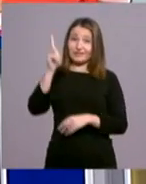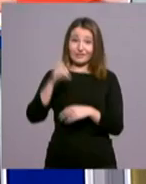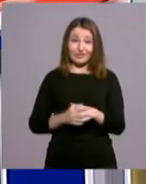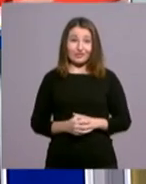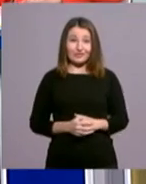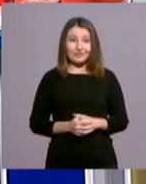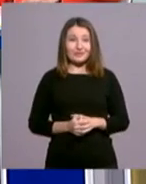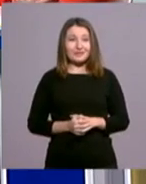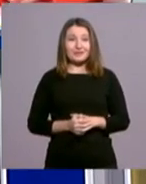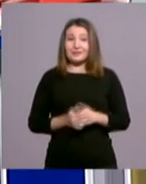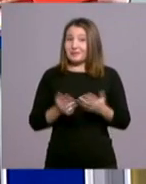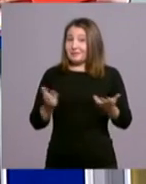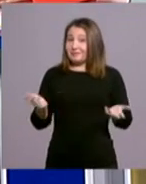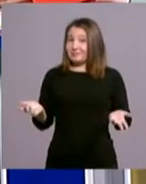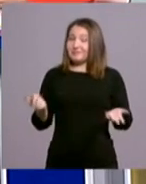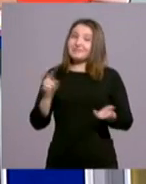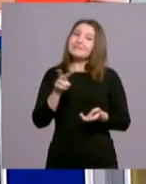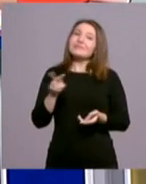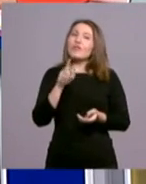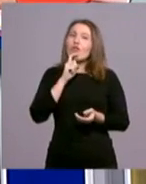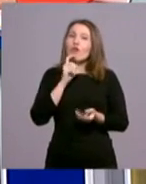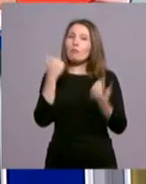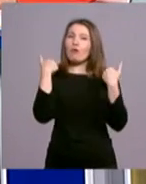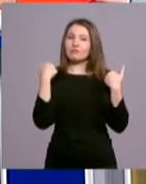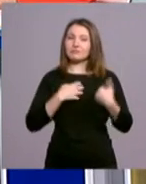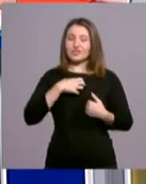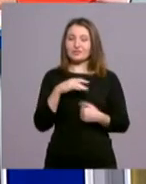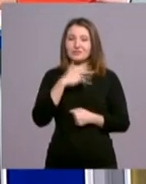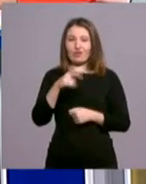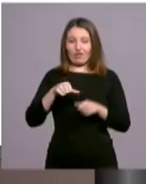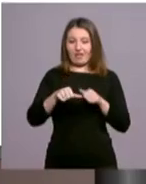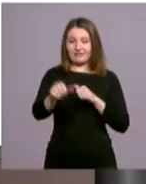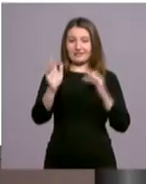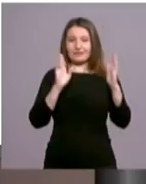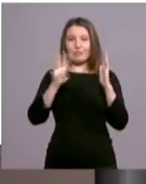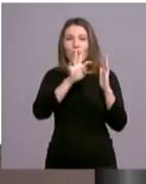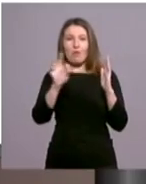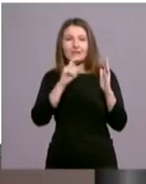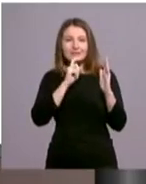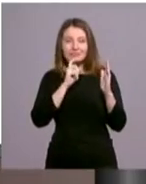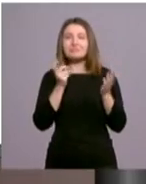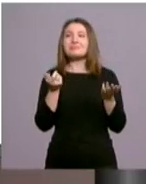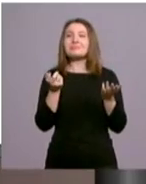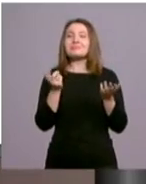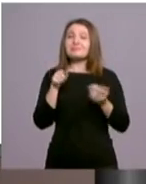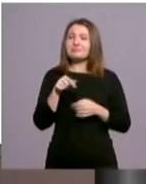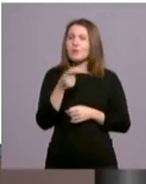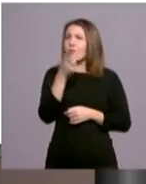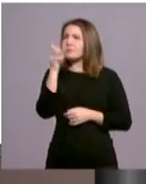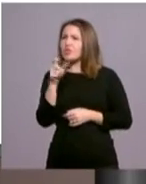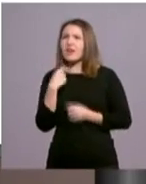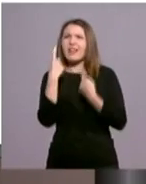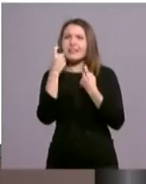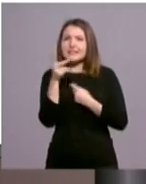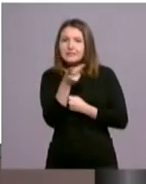Víctor Jesús, ¿cómo afrontáis como misioneros de la misericordia este tiempo de cuaresma? Y cualquiera que crea que puede necesitar de vuestro servicio, ¿cómo